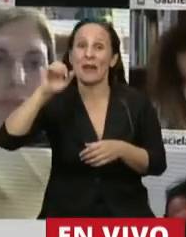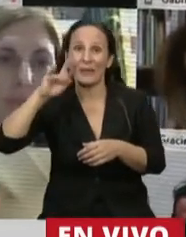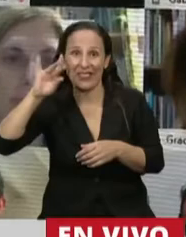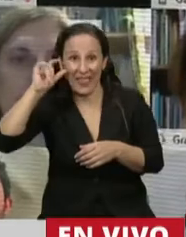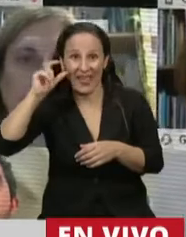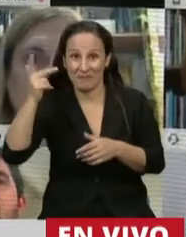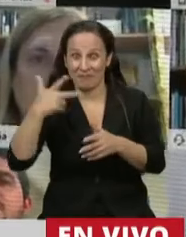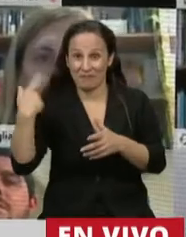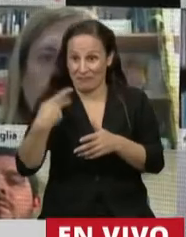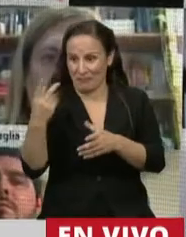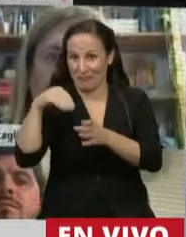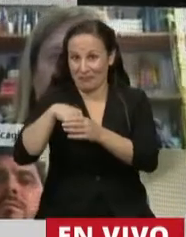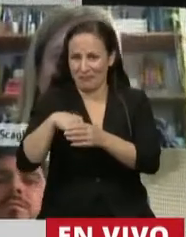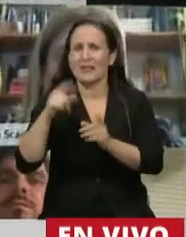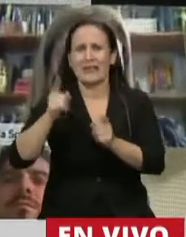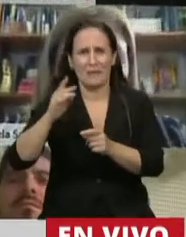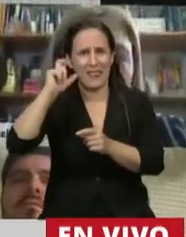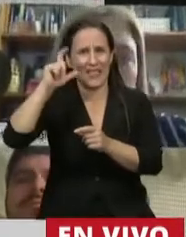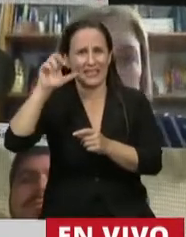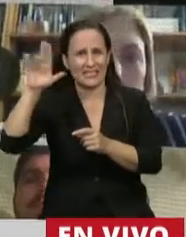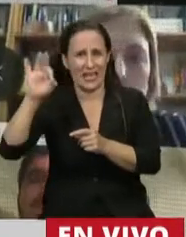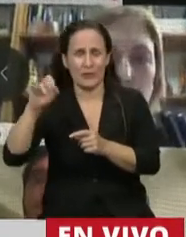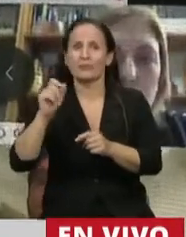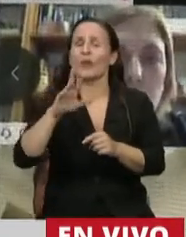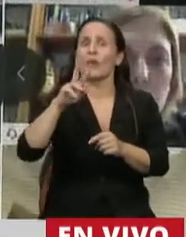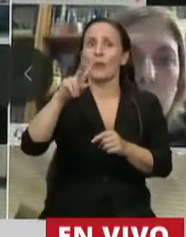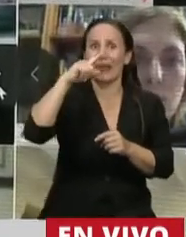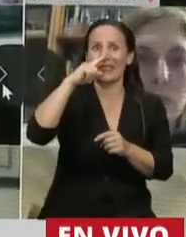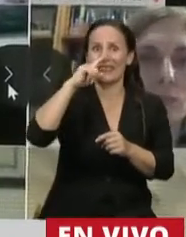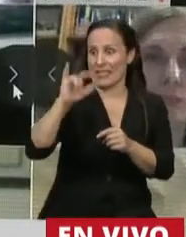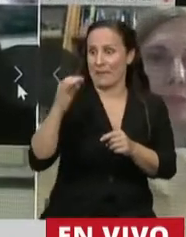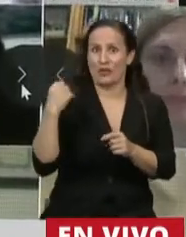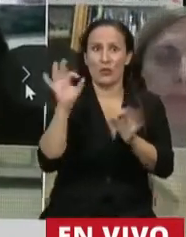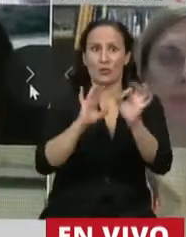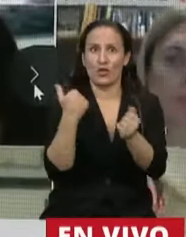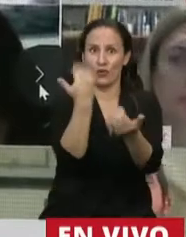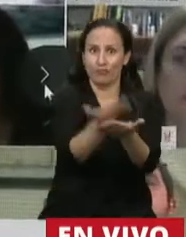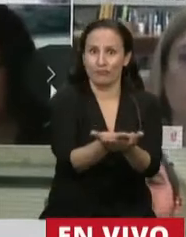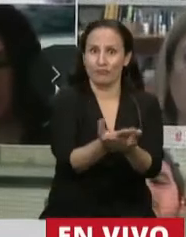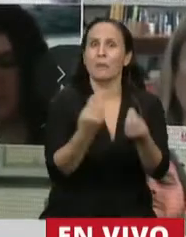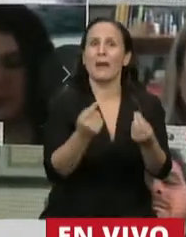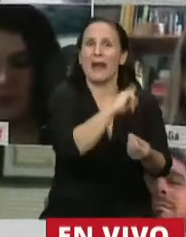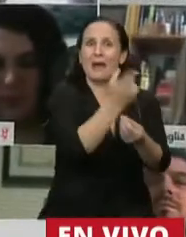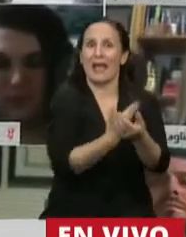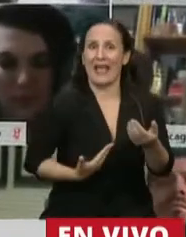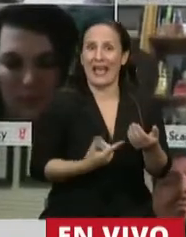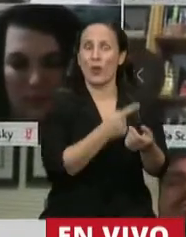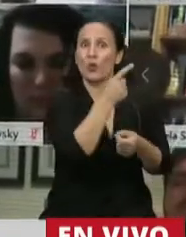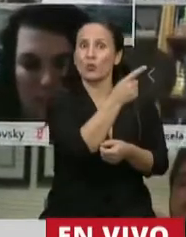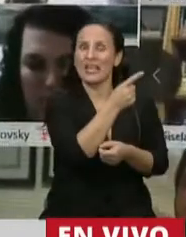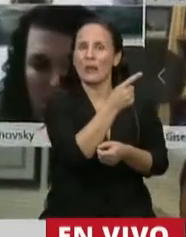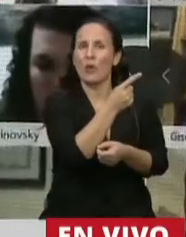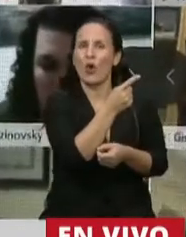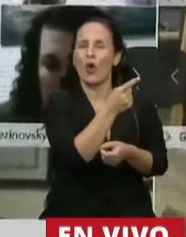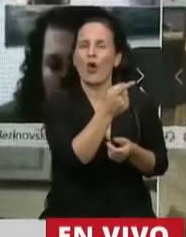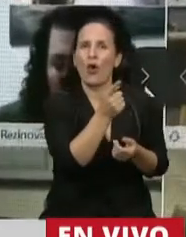otros, también Gonzalo del Cerro, el 27 de marzo presentamos un proyecto para que desde el Ejecutivo no se